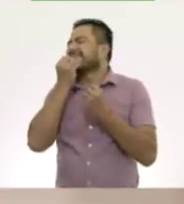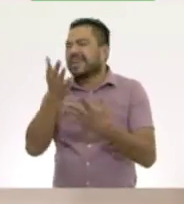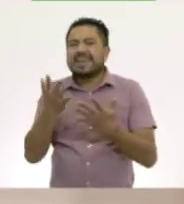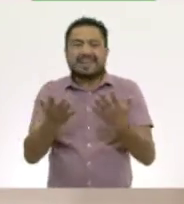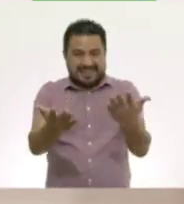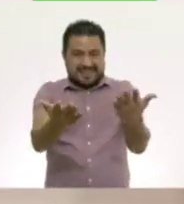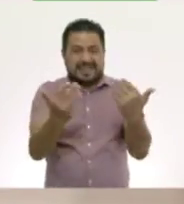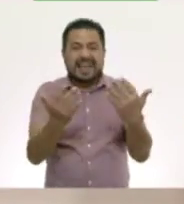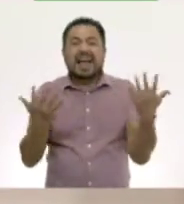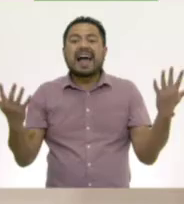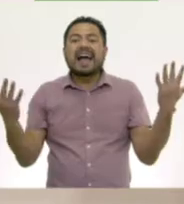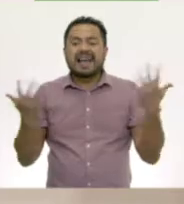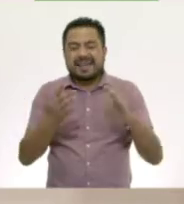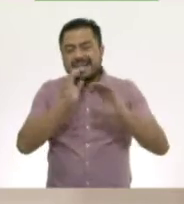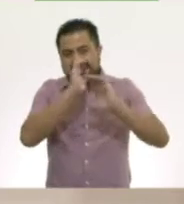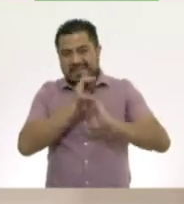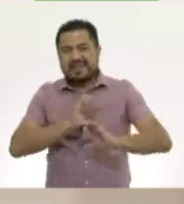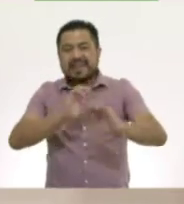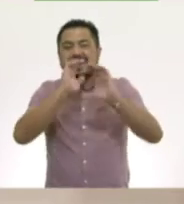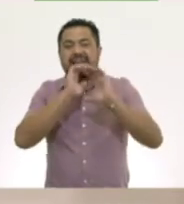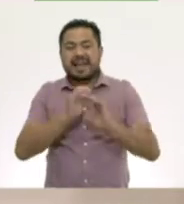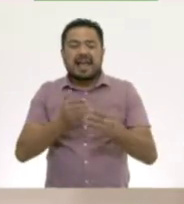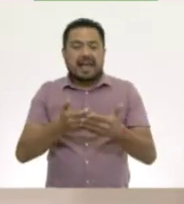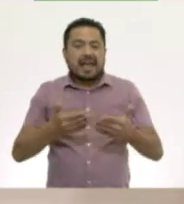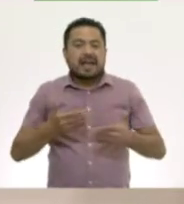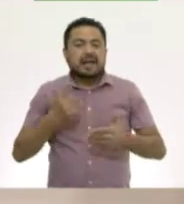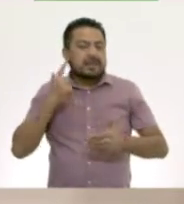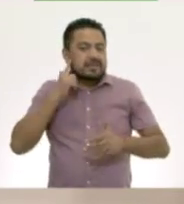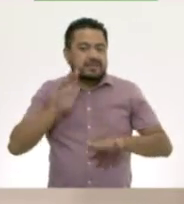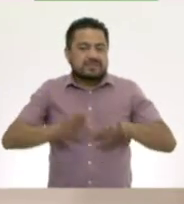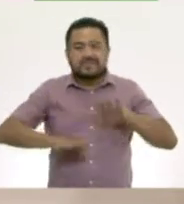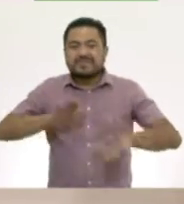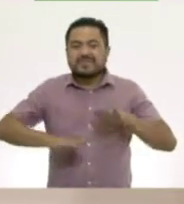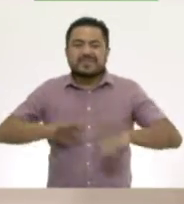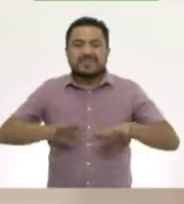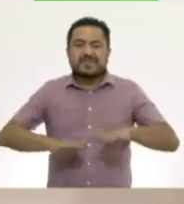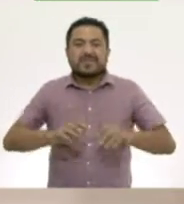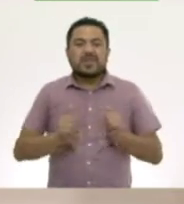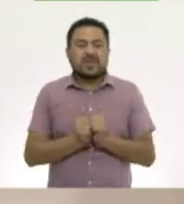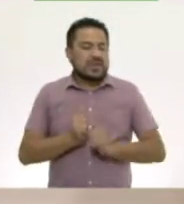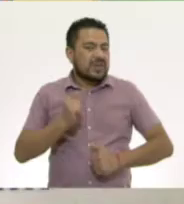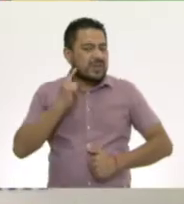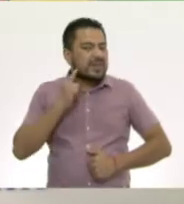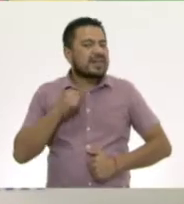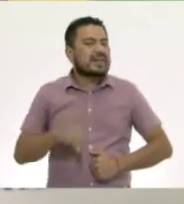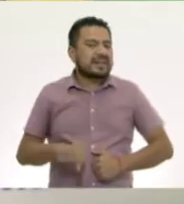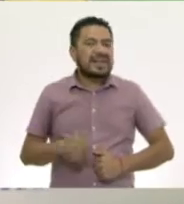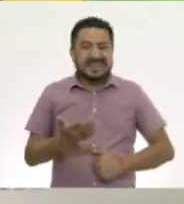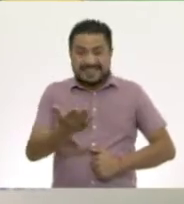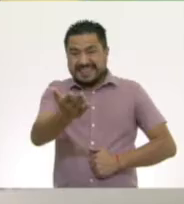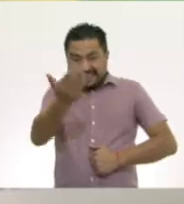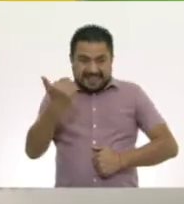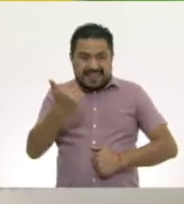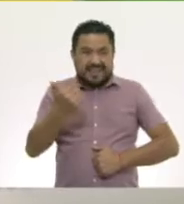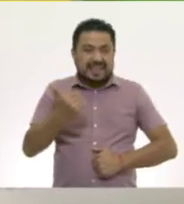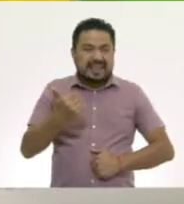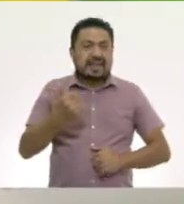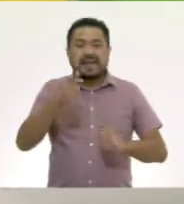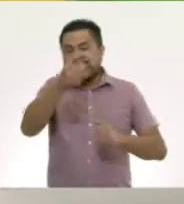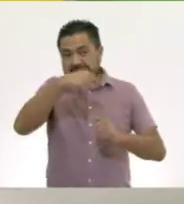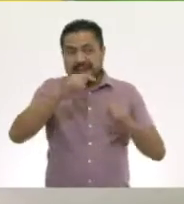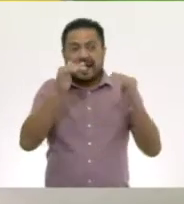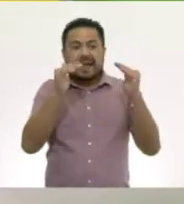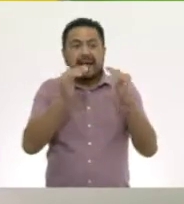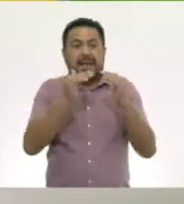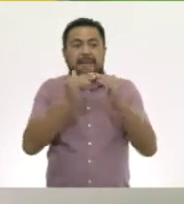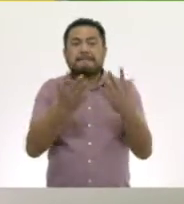invito a que ahora la cantemos mientras zapateamos al ritmo de ella. ¡Vamos! Ahí en casa,